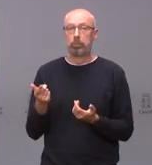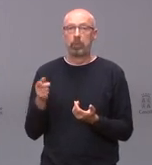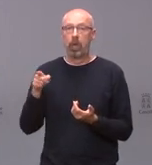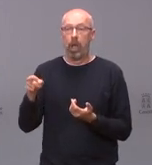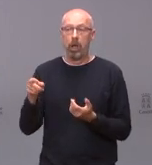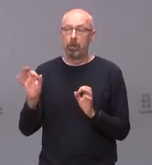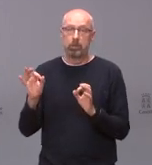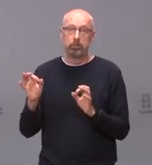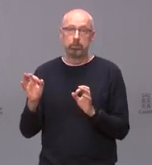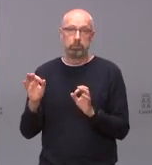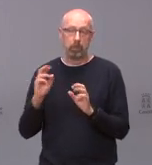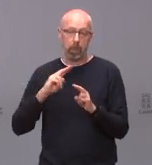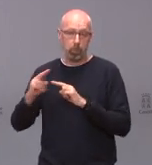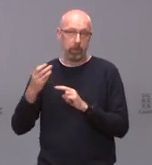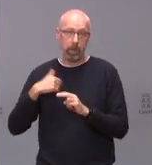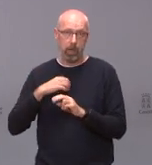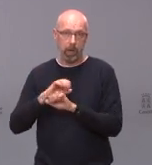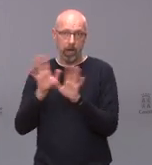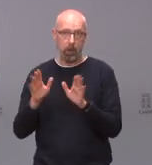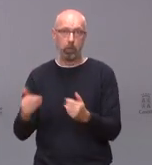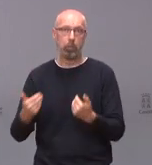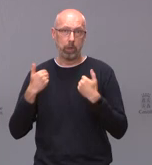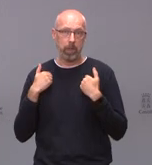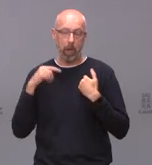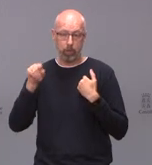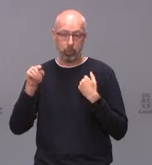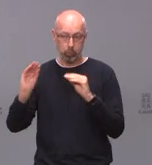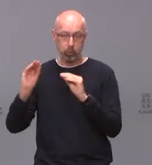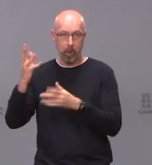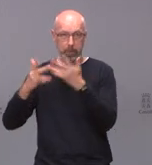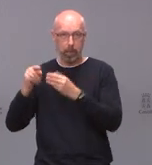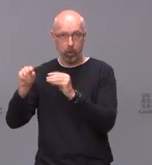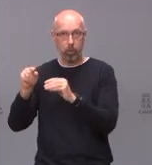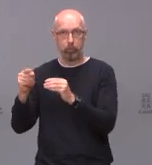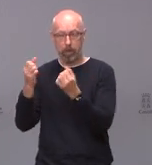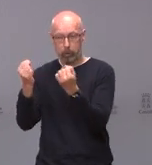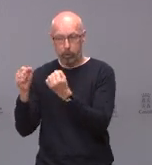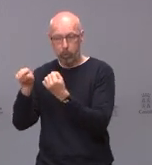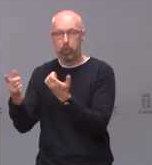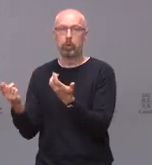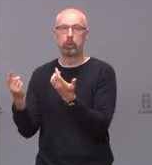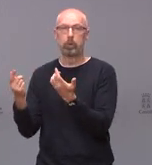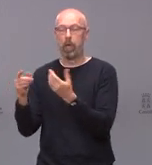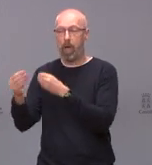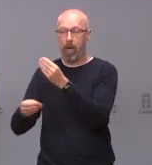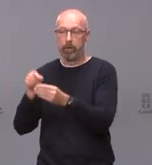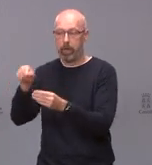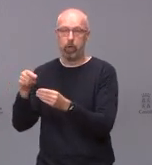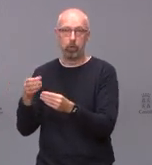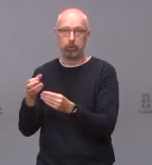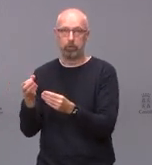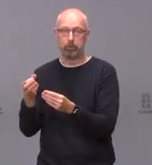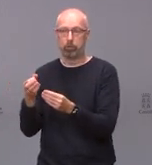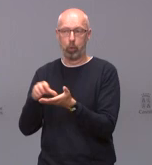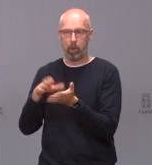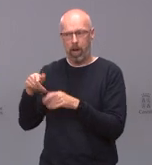está la respuesta de la responsabilidad de la administración prestadora en este caso la diputación estará esa gestión y no nos cabe duda que harán